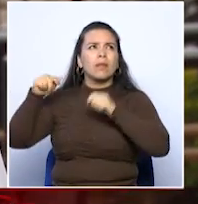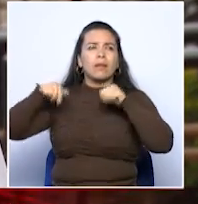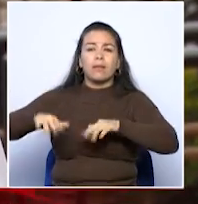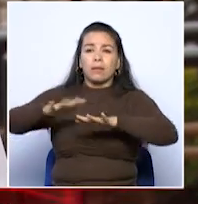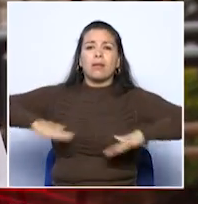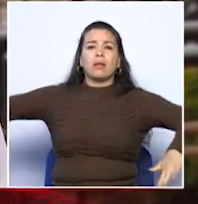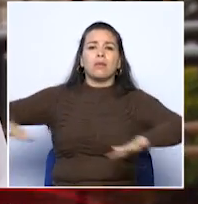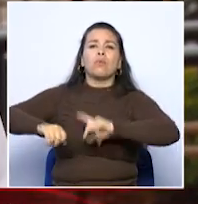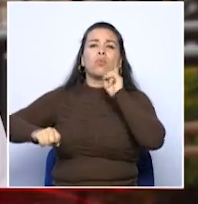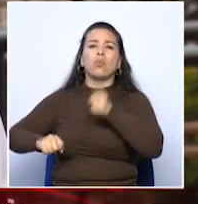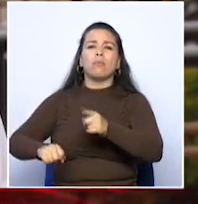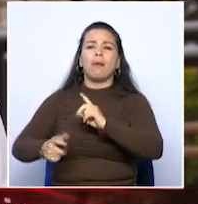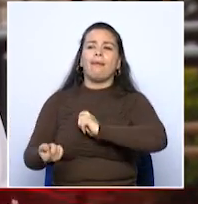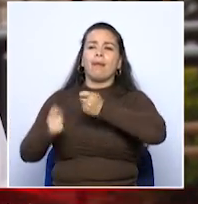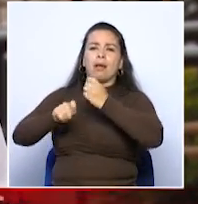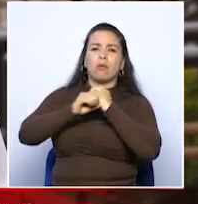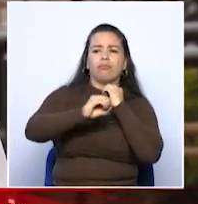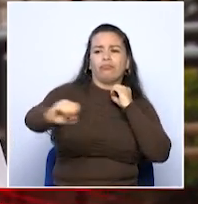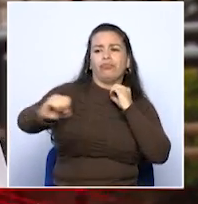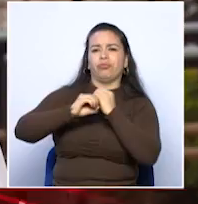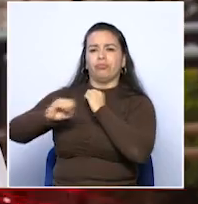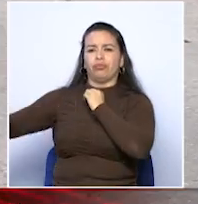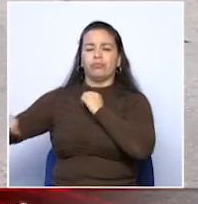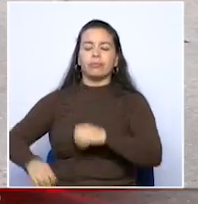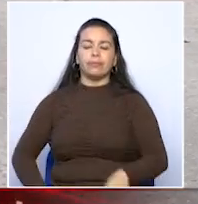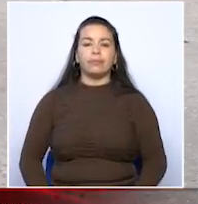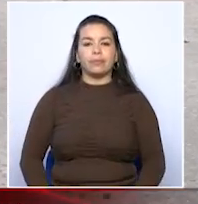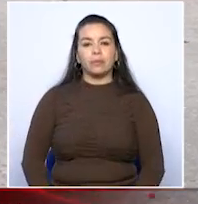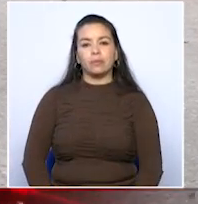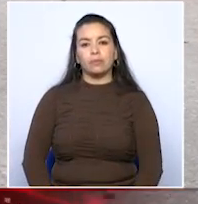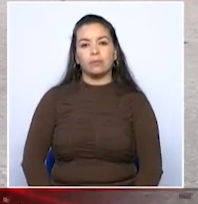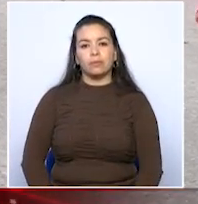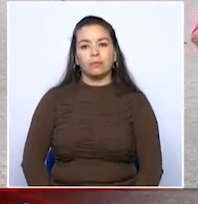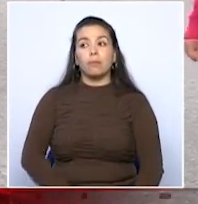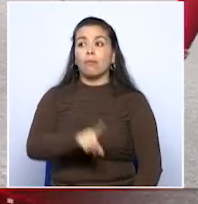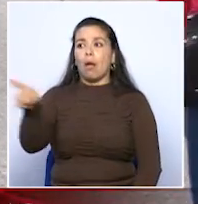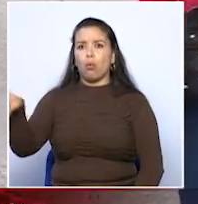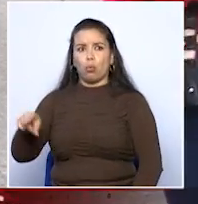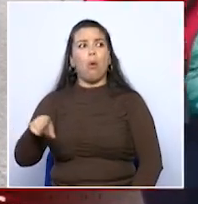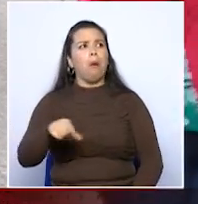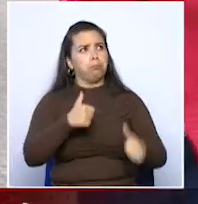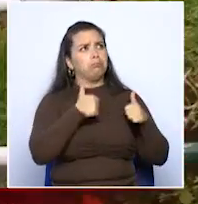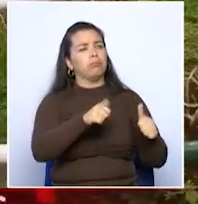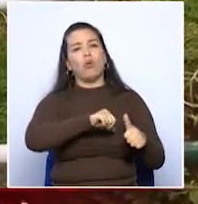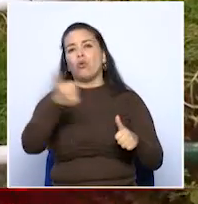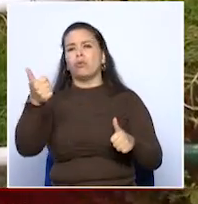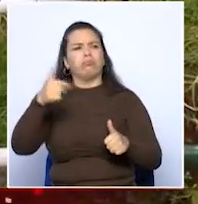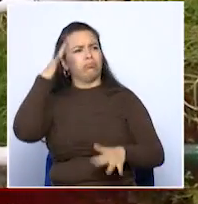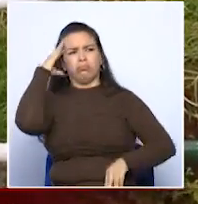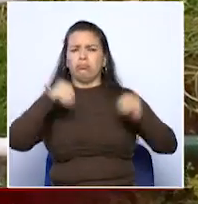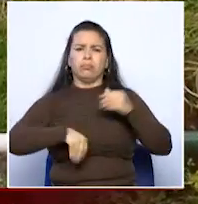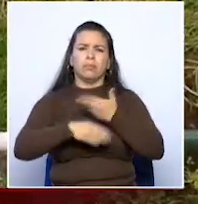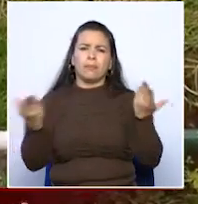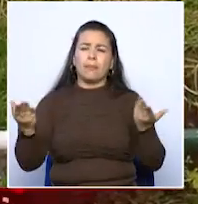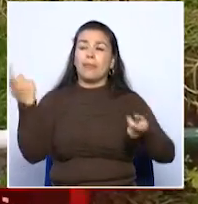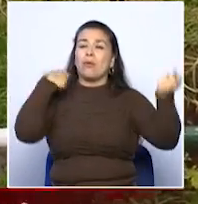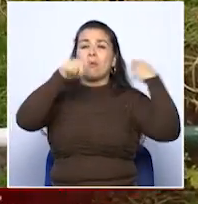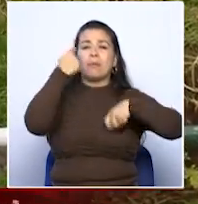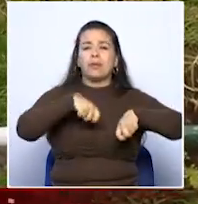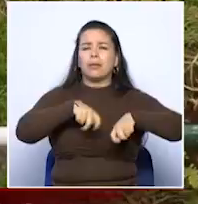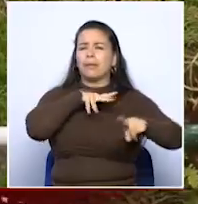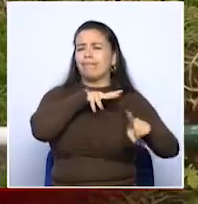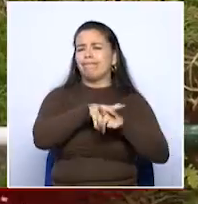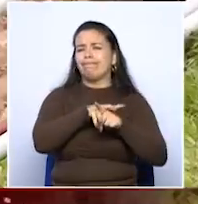sector por cambio en la tubería. Unos están a favor, otros en contra. Los comerciantes denuncian que las obras se han